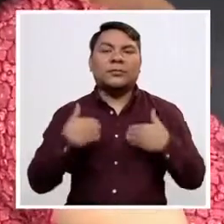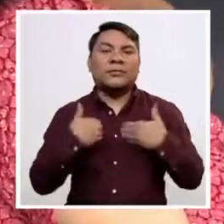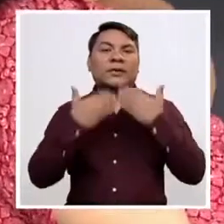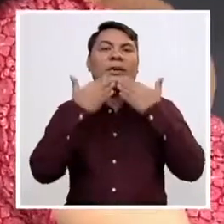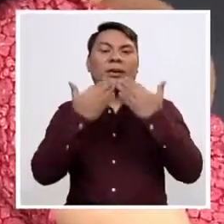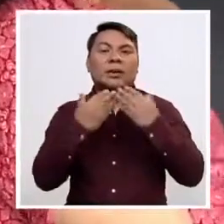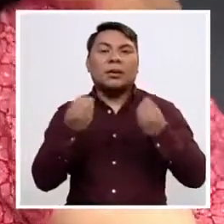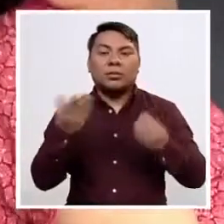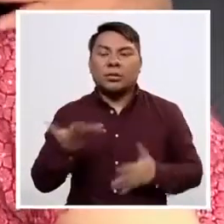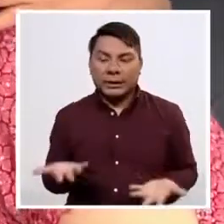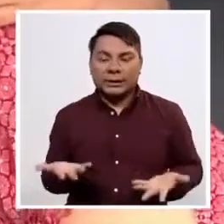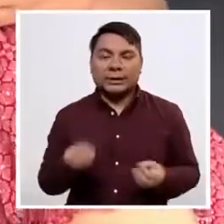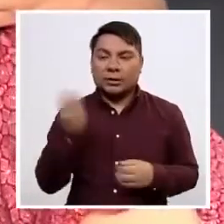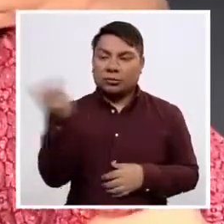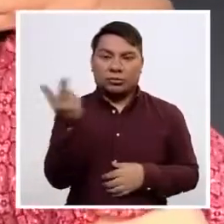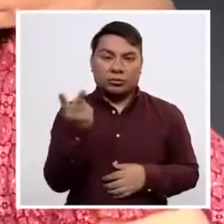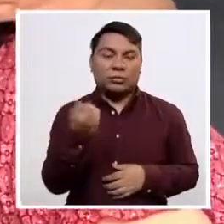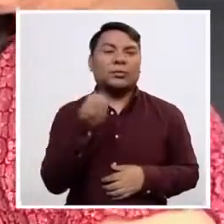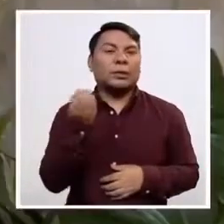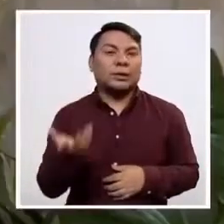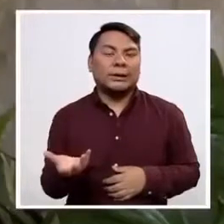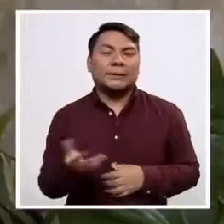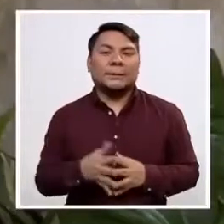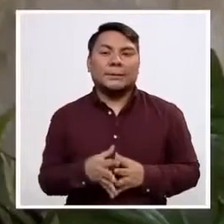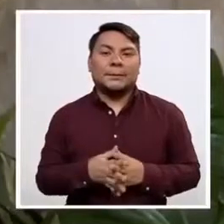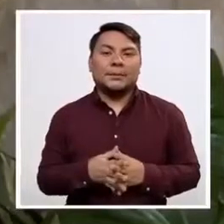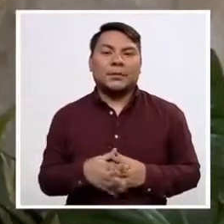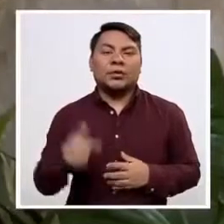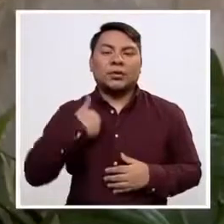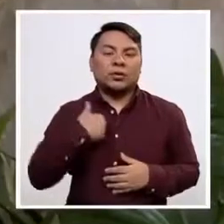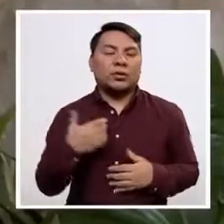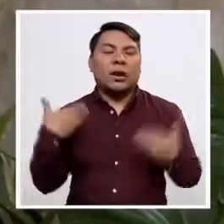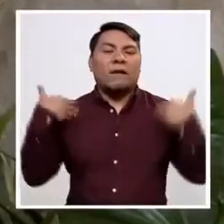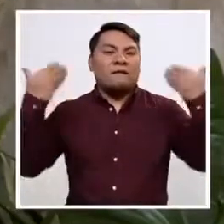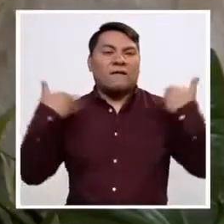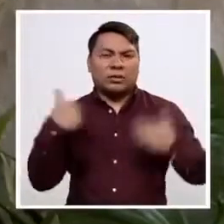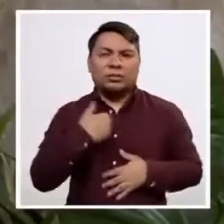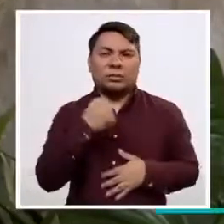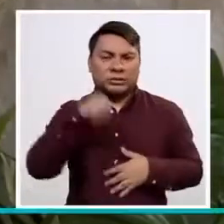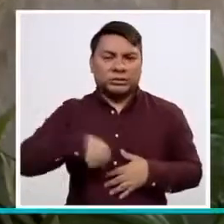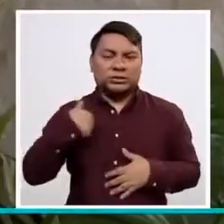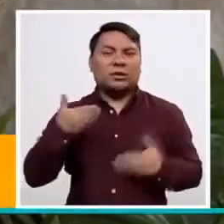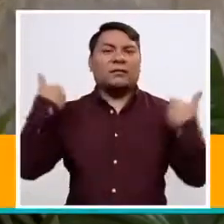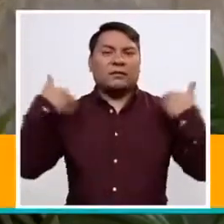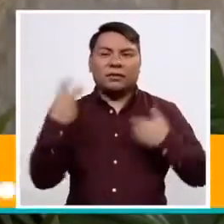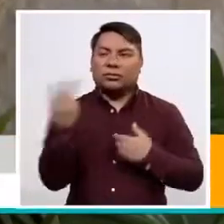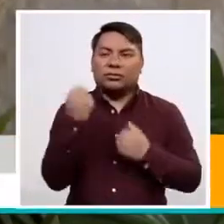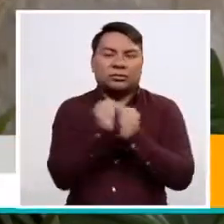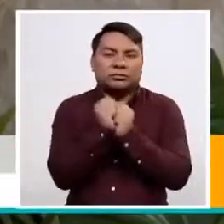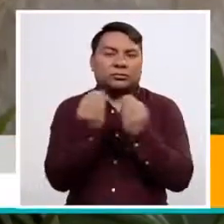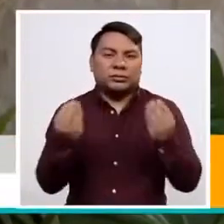Agradecerles que hayan estado en mi vida porque soy muy feliz, he sido muy feliz al lado de cada uno.